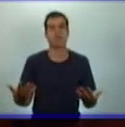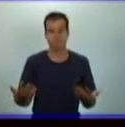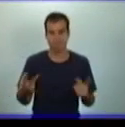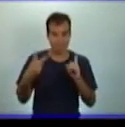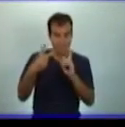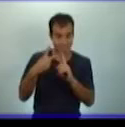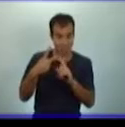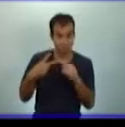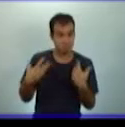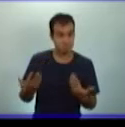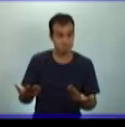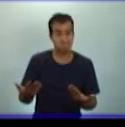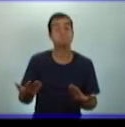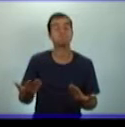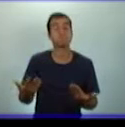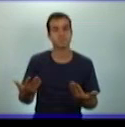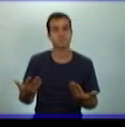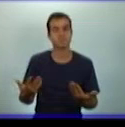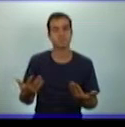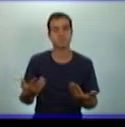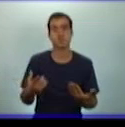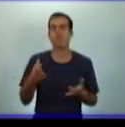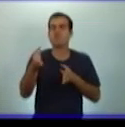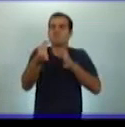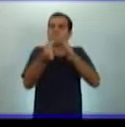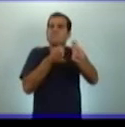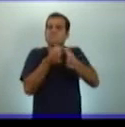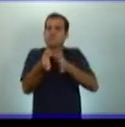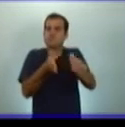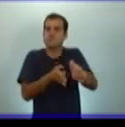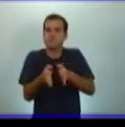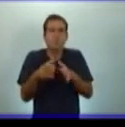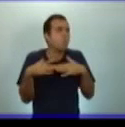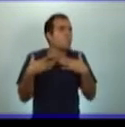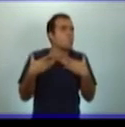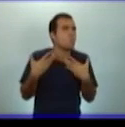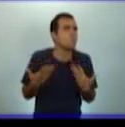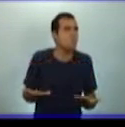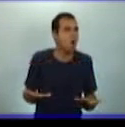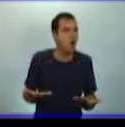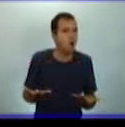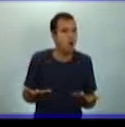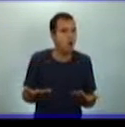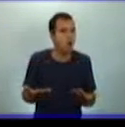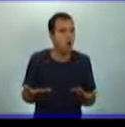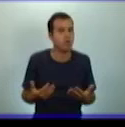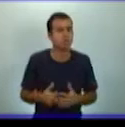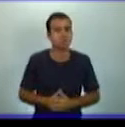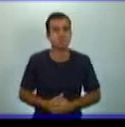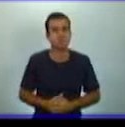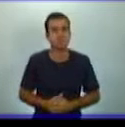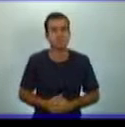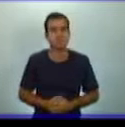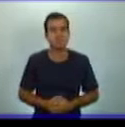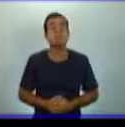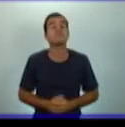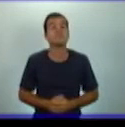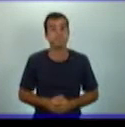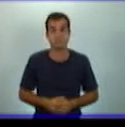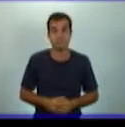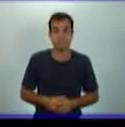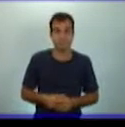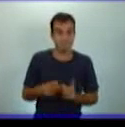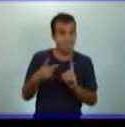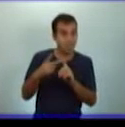sería ¿cuáles son sus funciones? funciones? Estas funciones también las vamos a responder